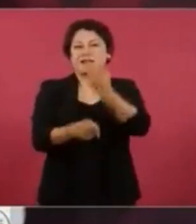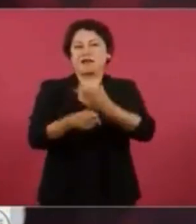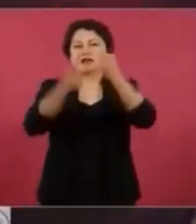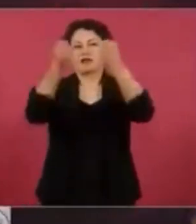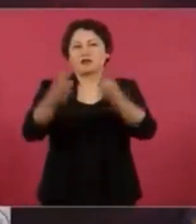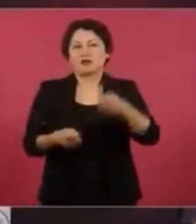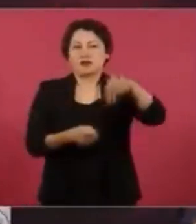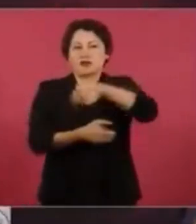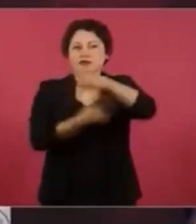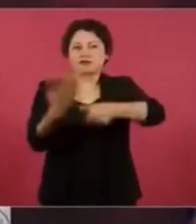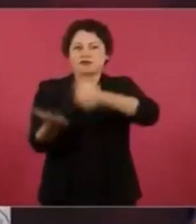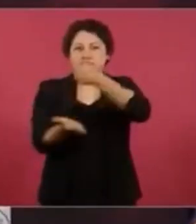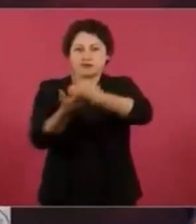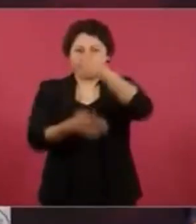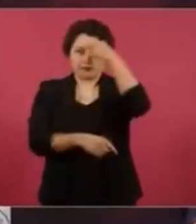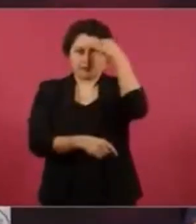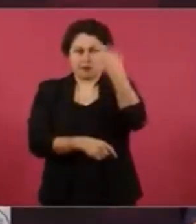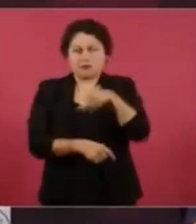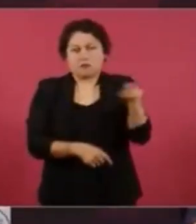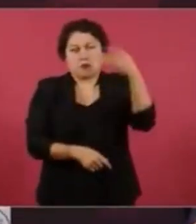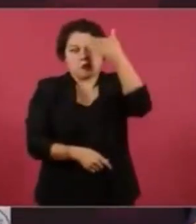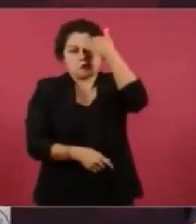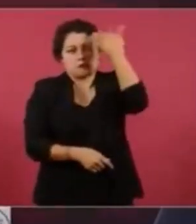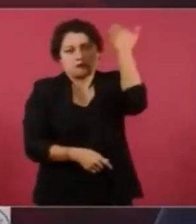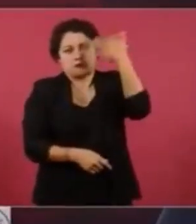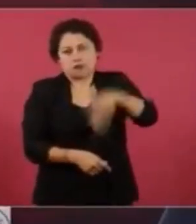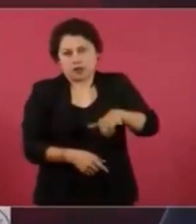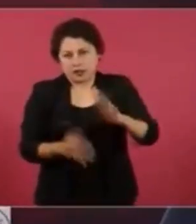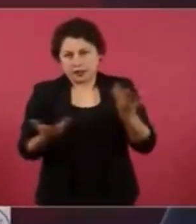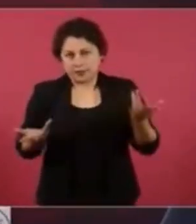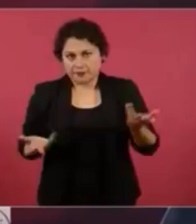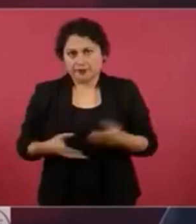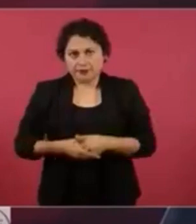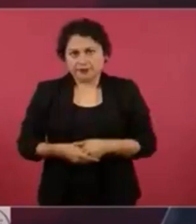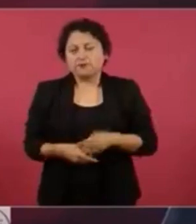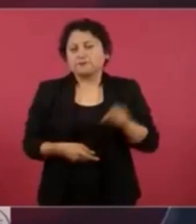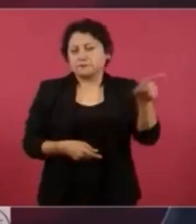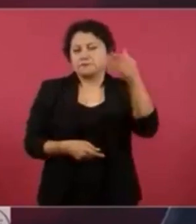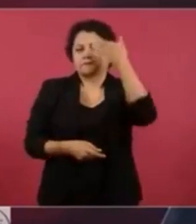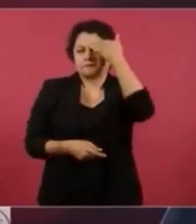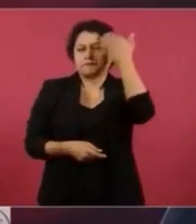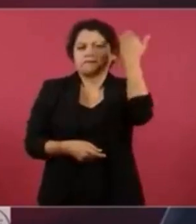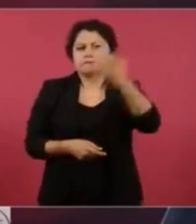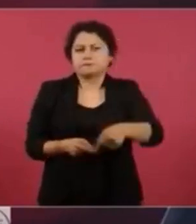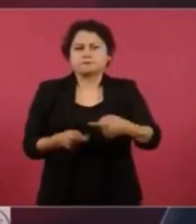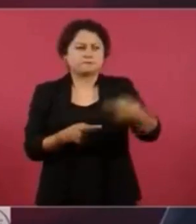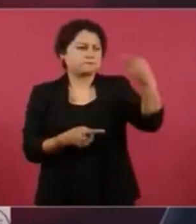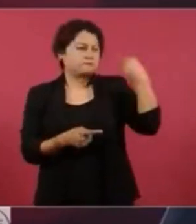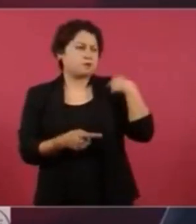sabe cuál es la estrategia que se sigue,